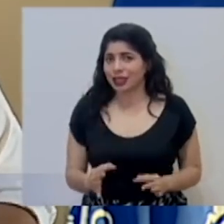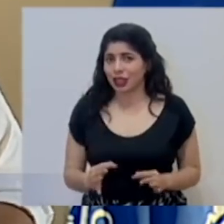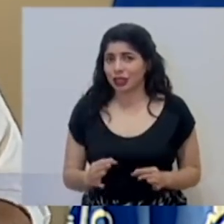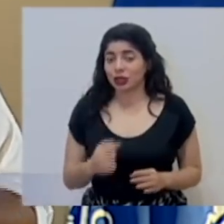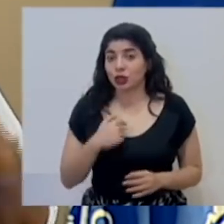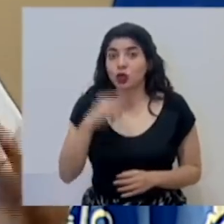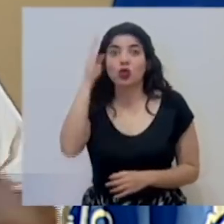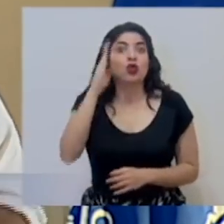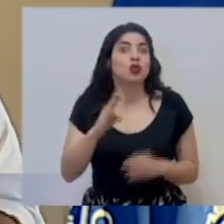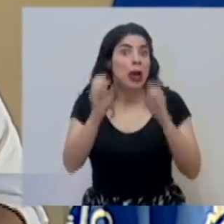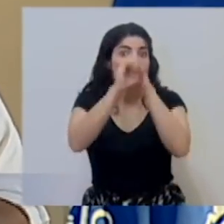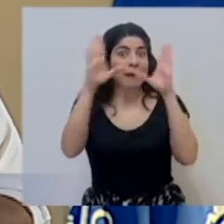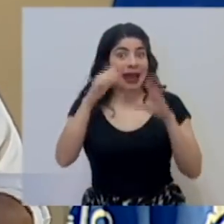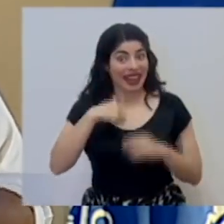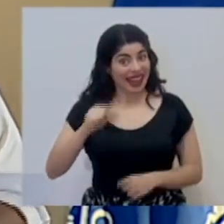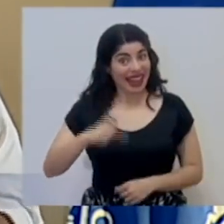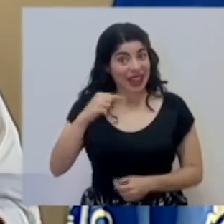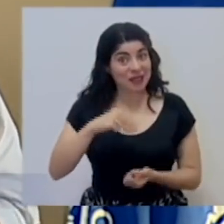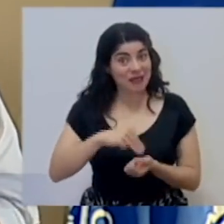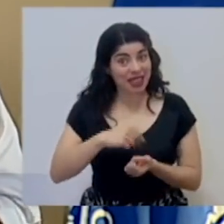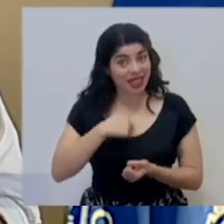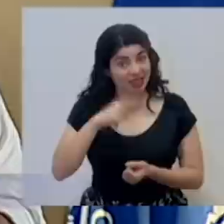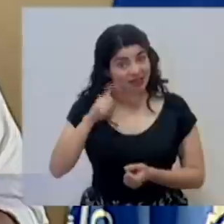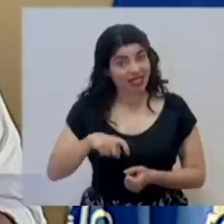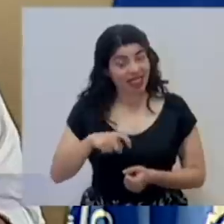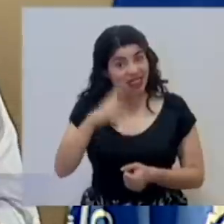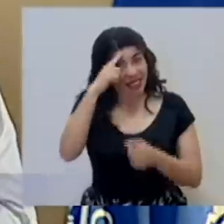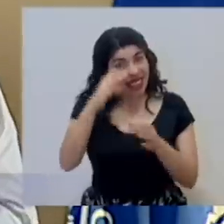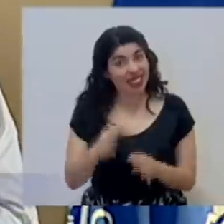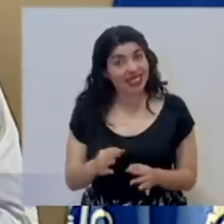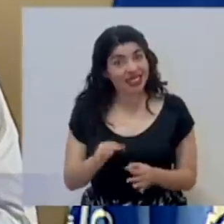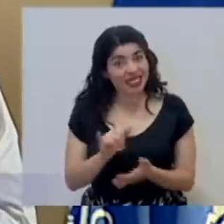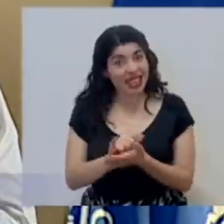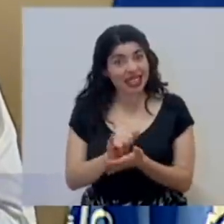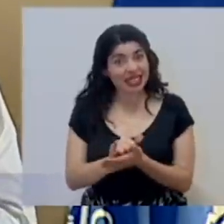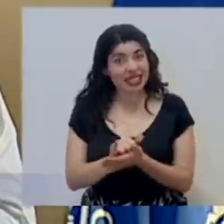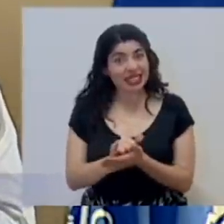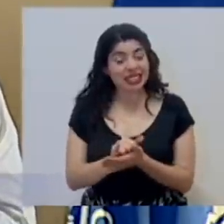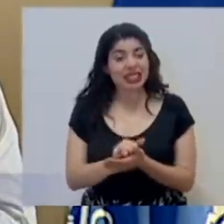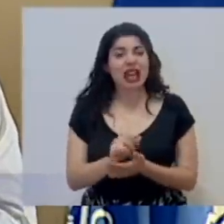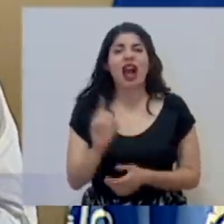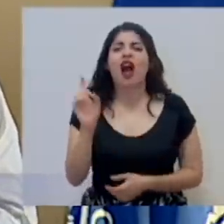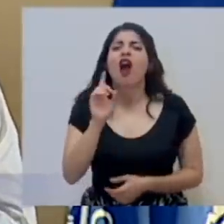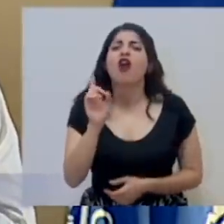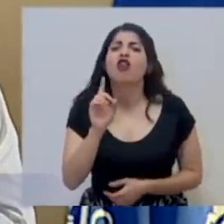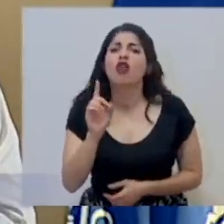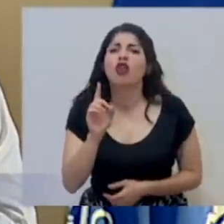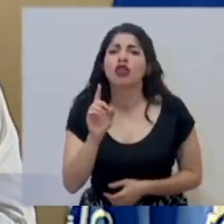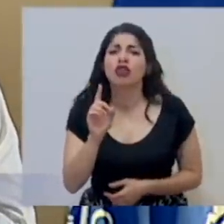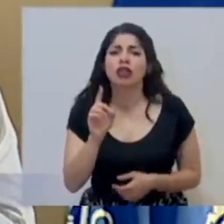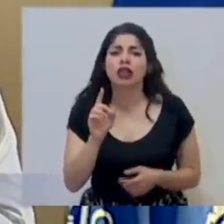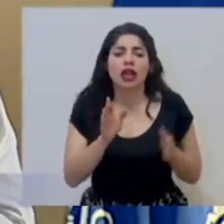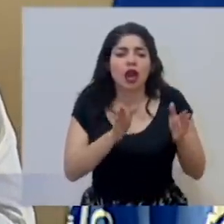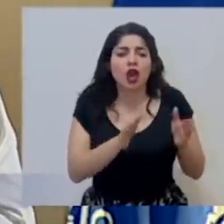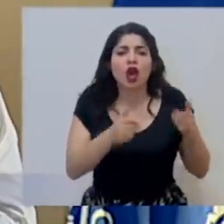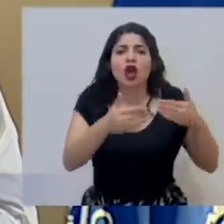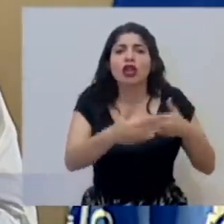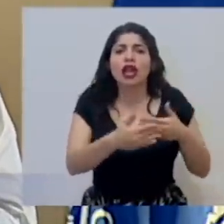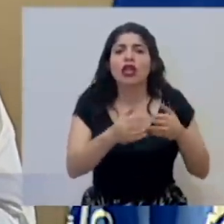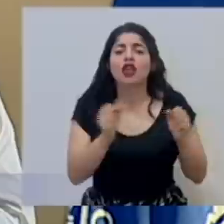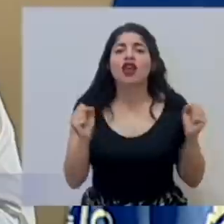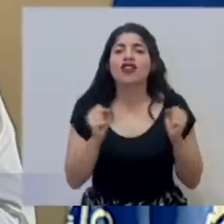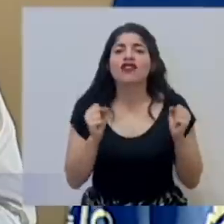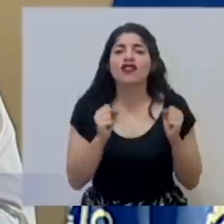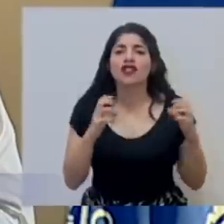yo jamás me imaginé que como gerente médico me iba a tocar tomar la decisión de a dónde vamos a distribuir contenedores